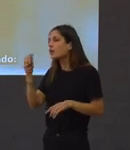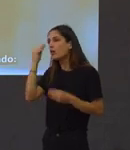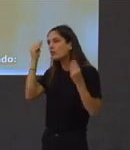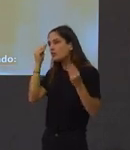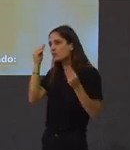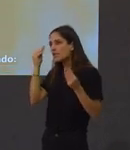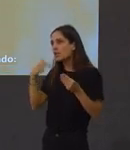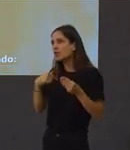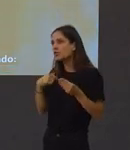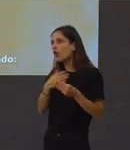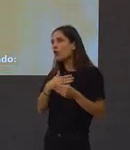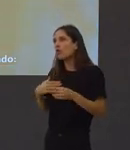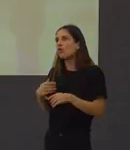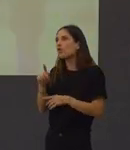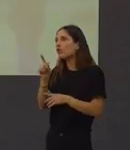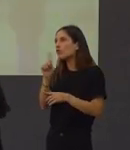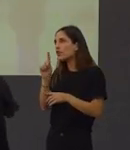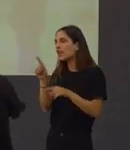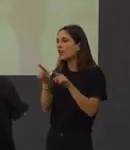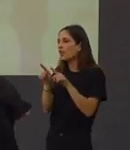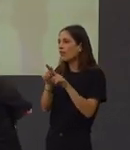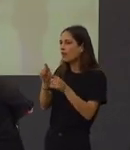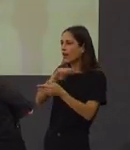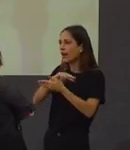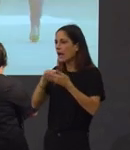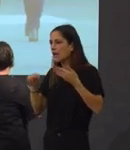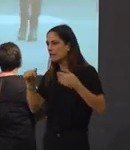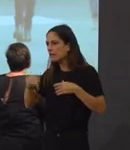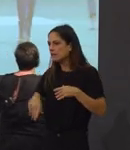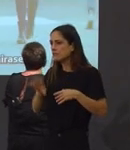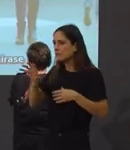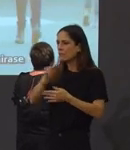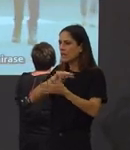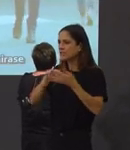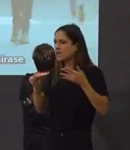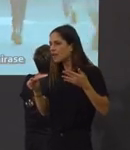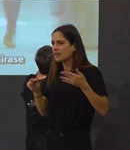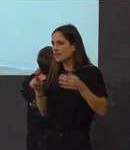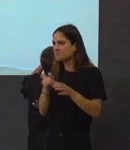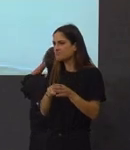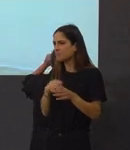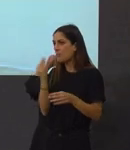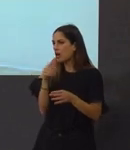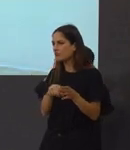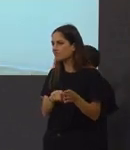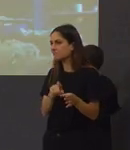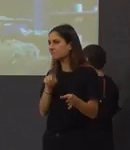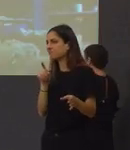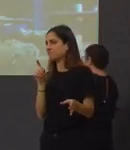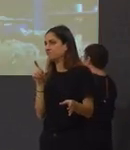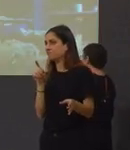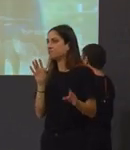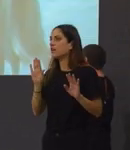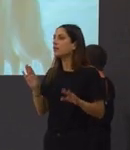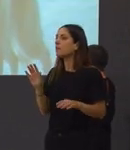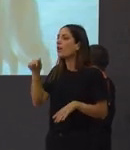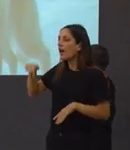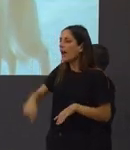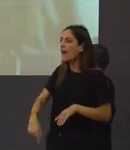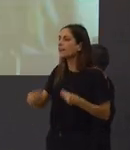non renegou alguna vez dicindo neste país pero mirase onde mirase via boa xente.